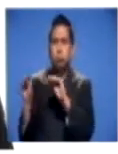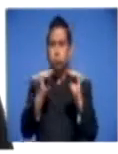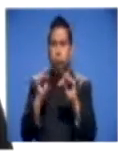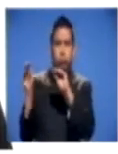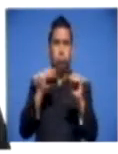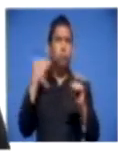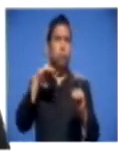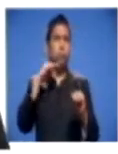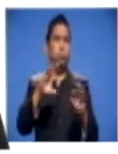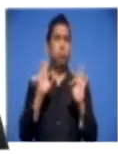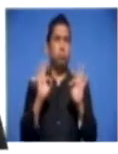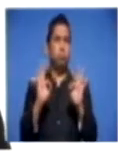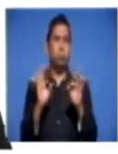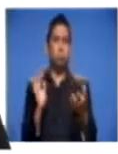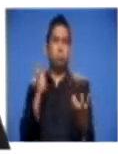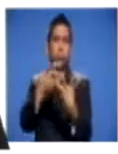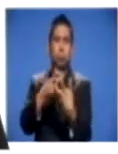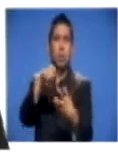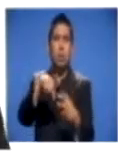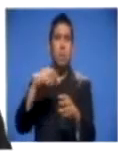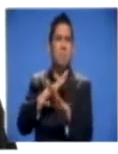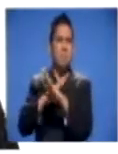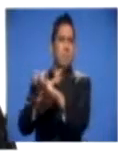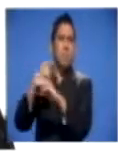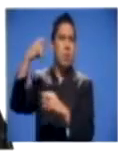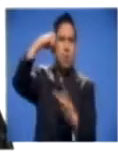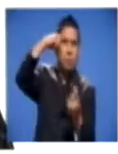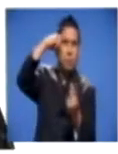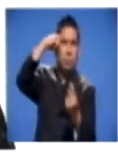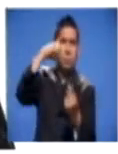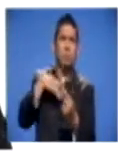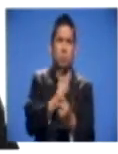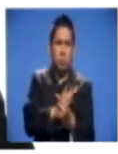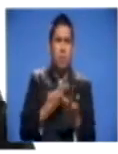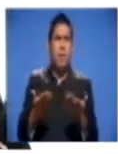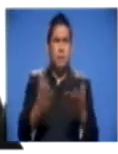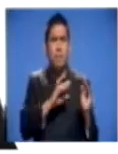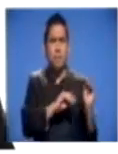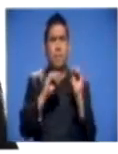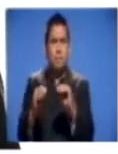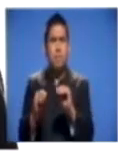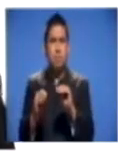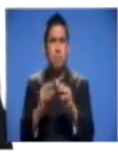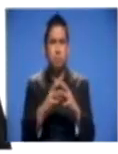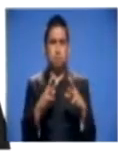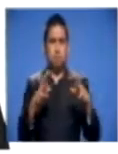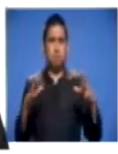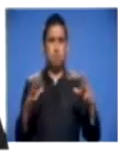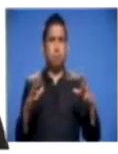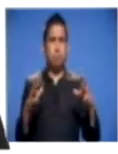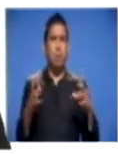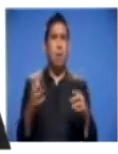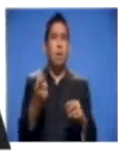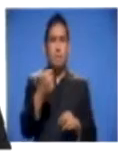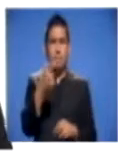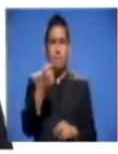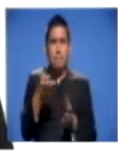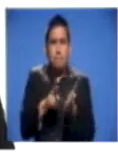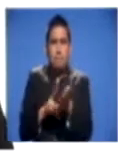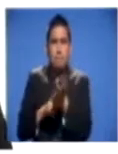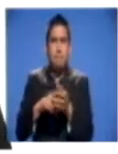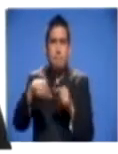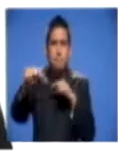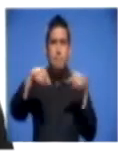experiencias contra las extorsiones. Todo eso lo haremos aumentando el número de efectivos policiales necesarios